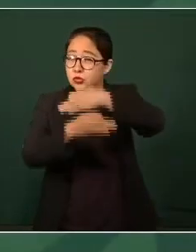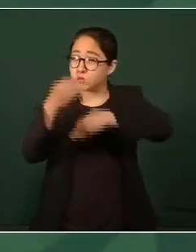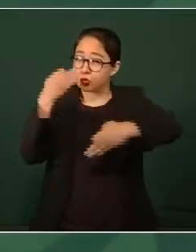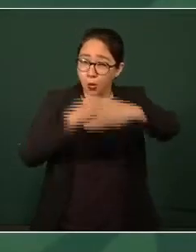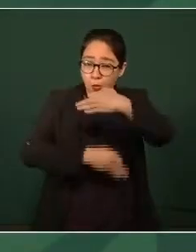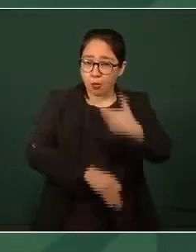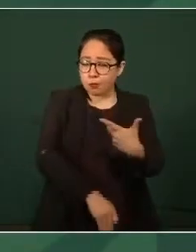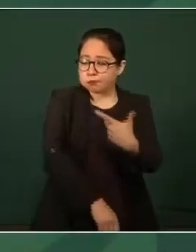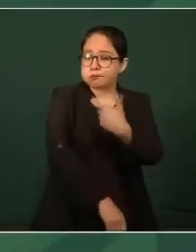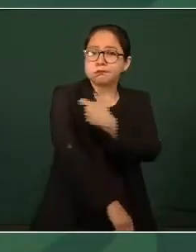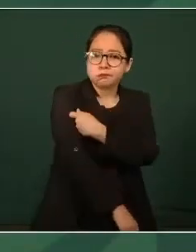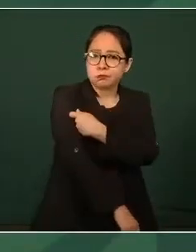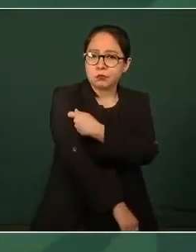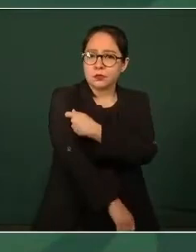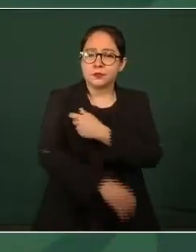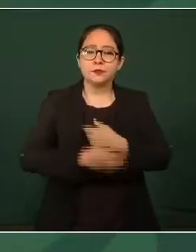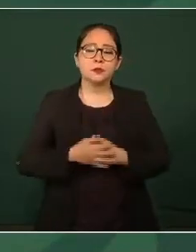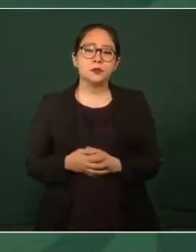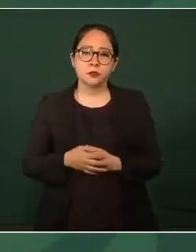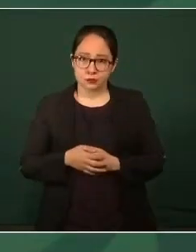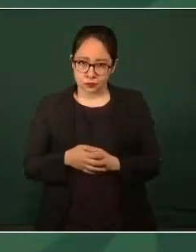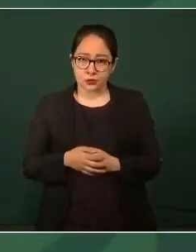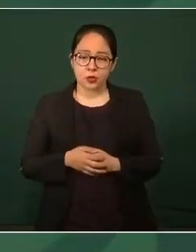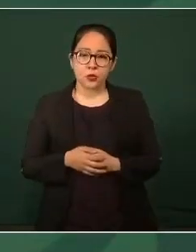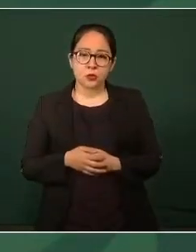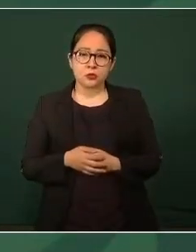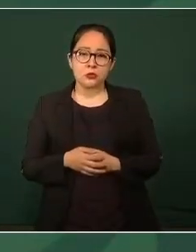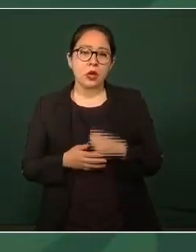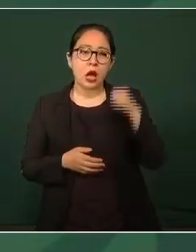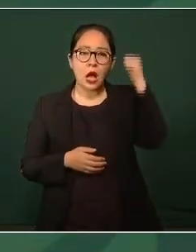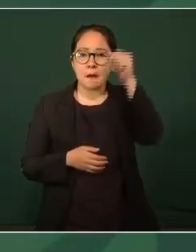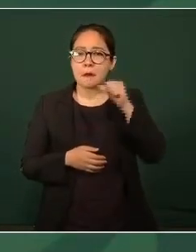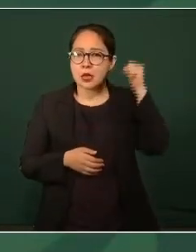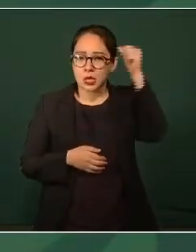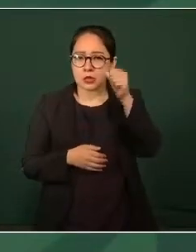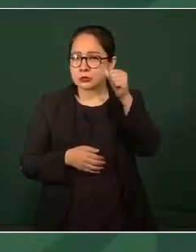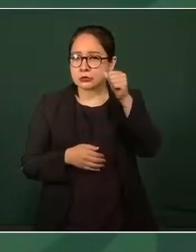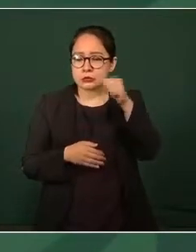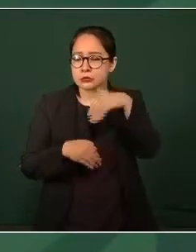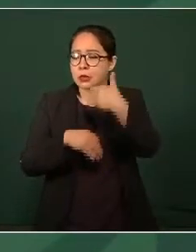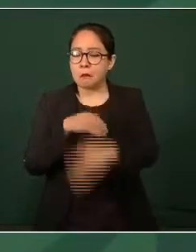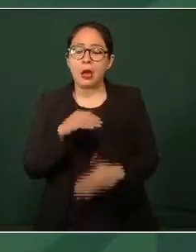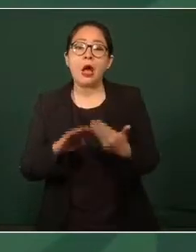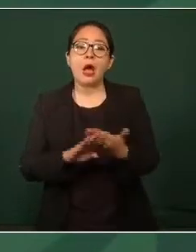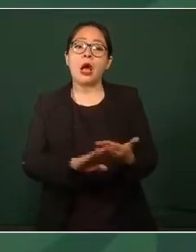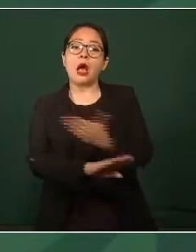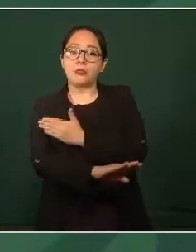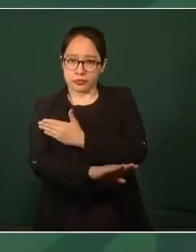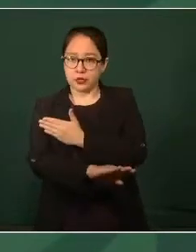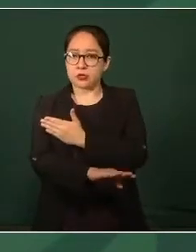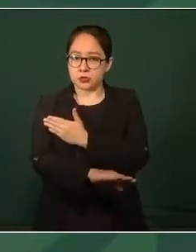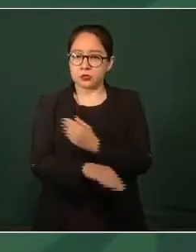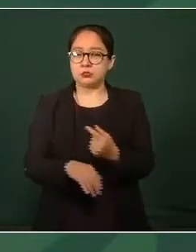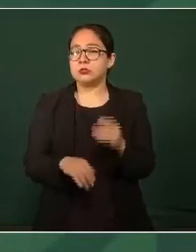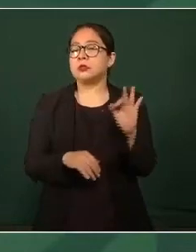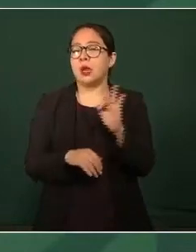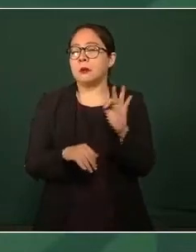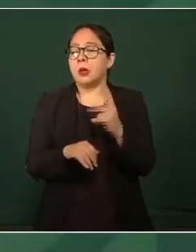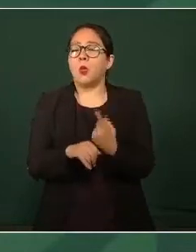antes de que finalice abril cuando menos con una dosis